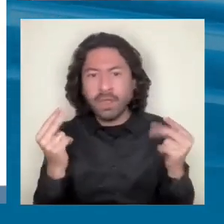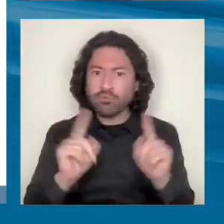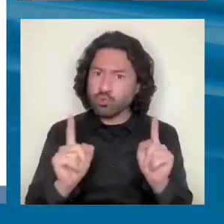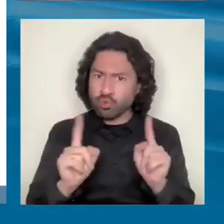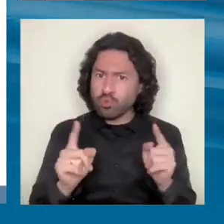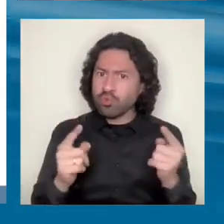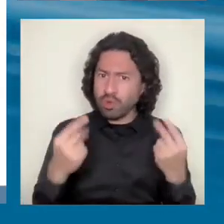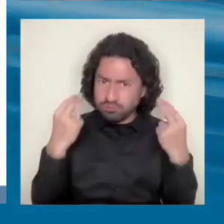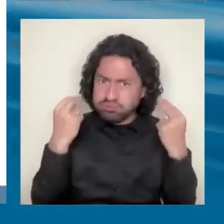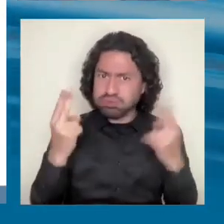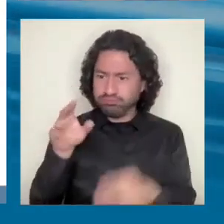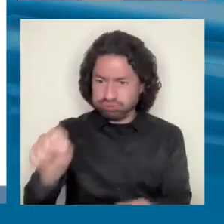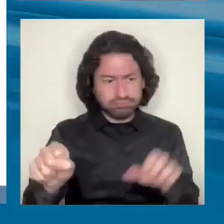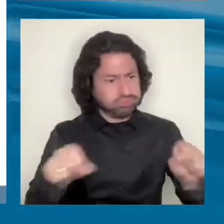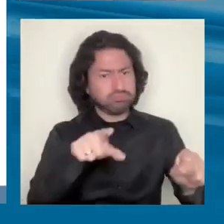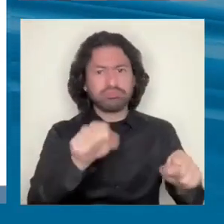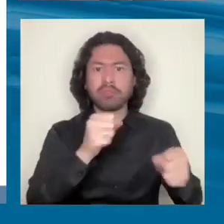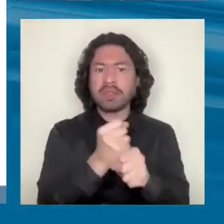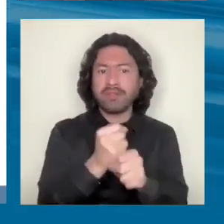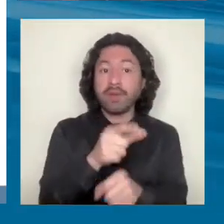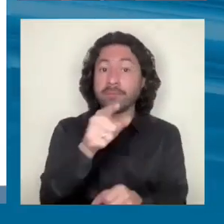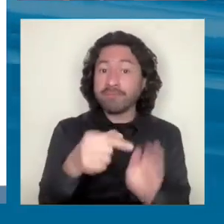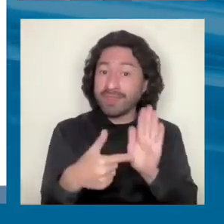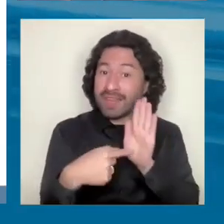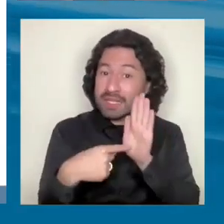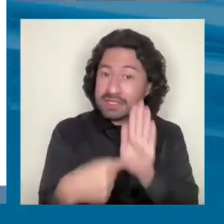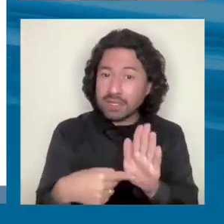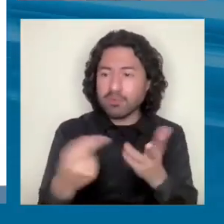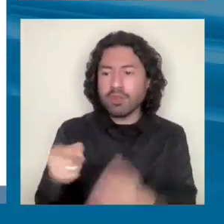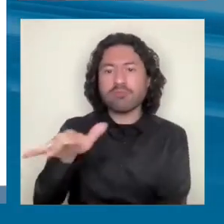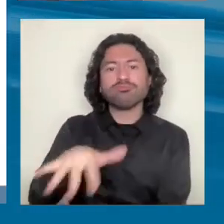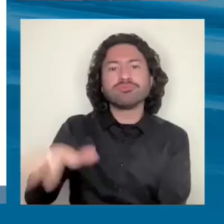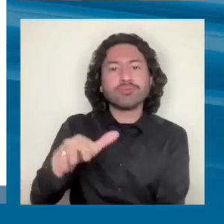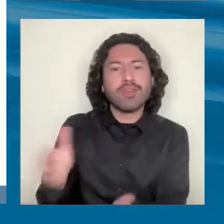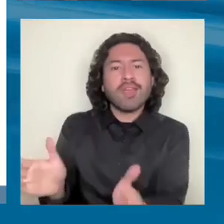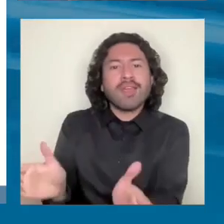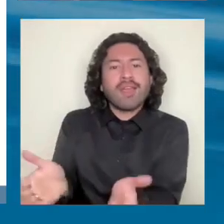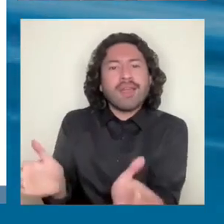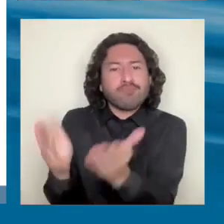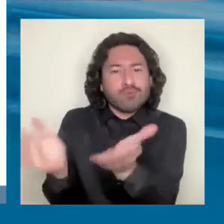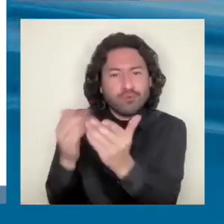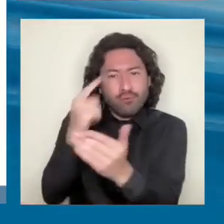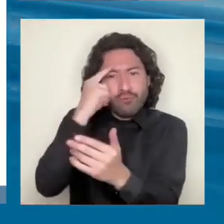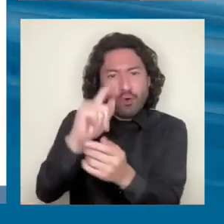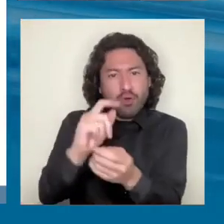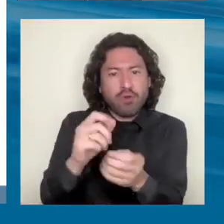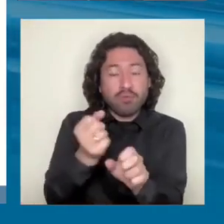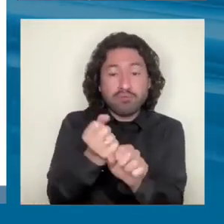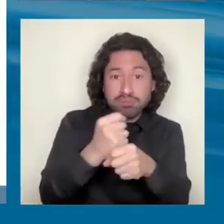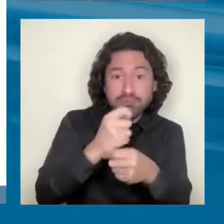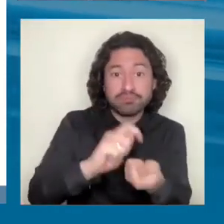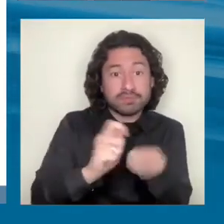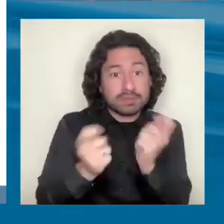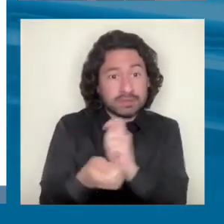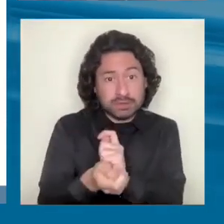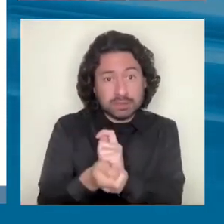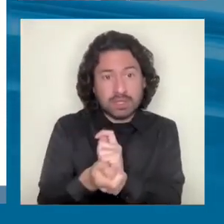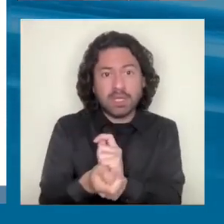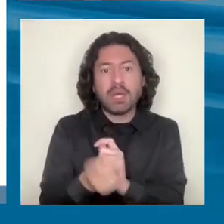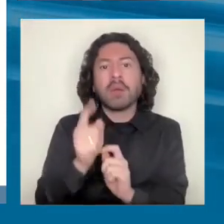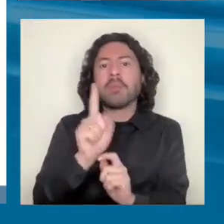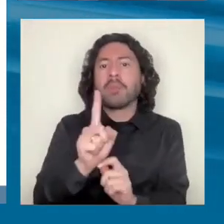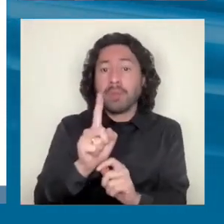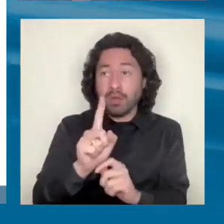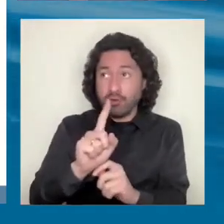Este es un ejemplo de un portafolio de sectores impulsores para la gran transformación productiva con la advertencia de que no es que digamos que todos los